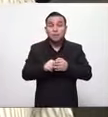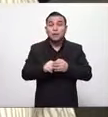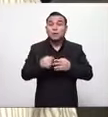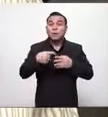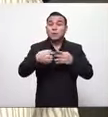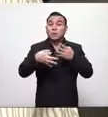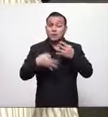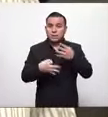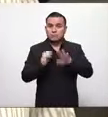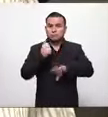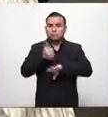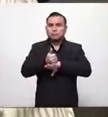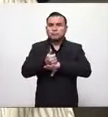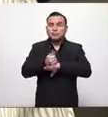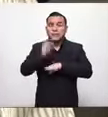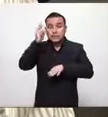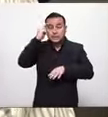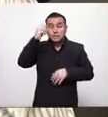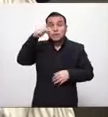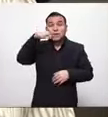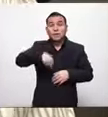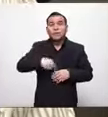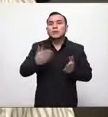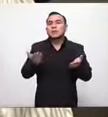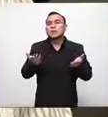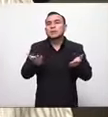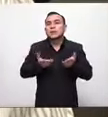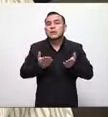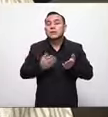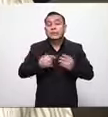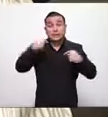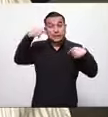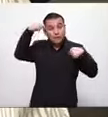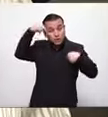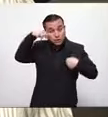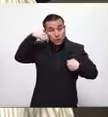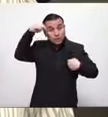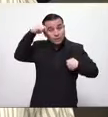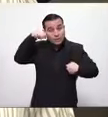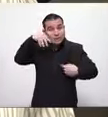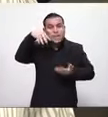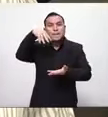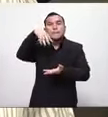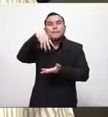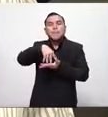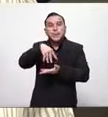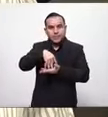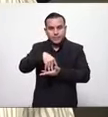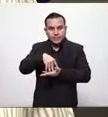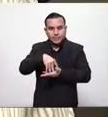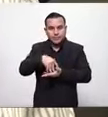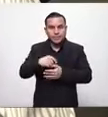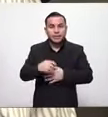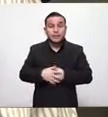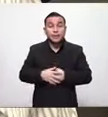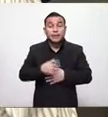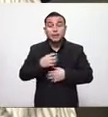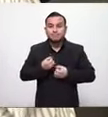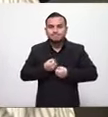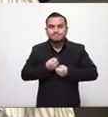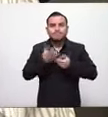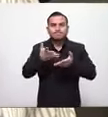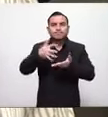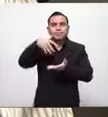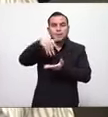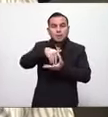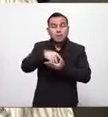ha llegado el momento de apelar a la conciencia ciudadana de decirle